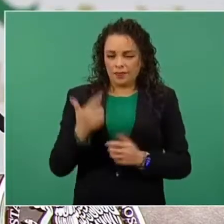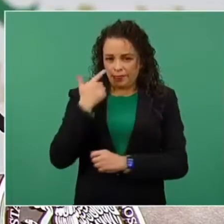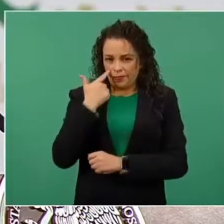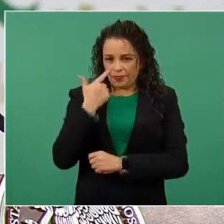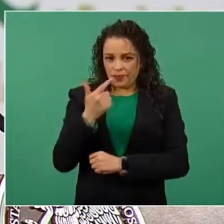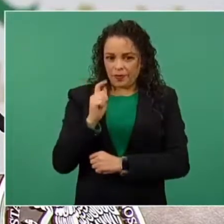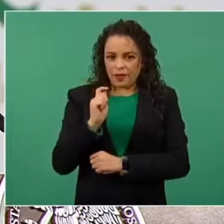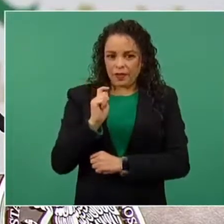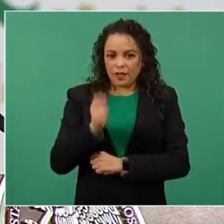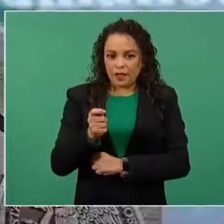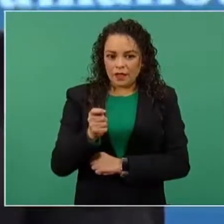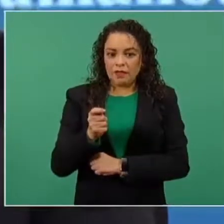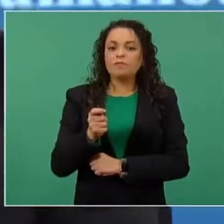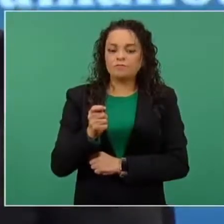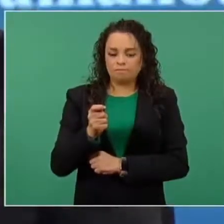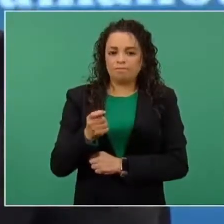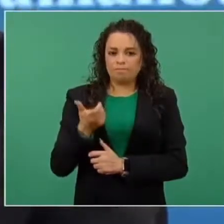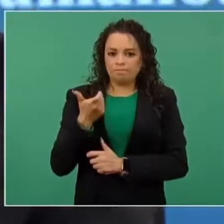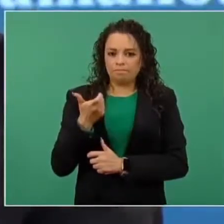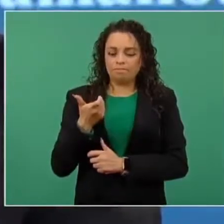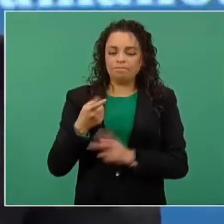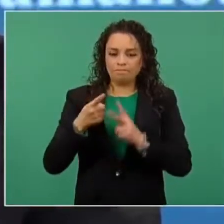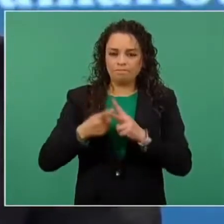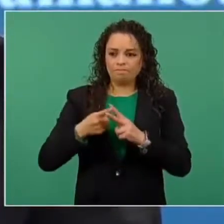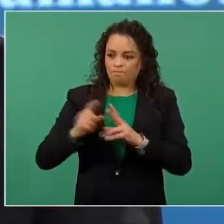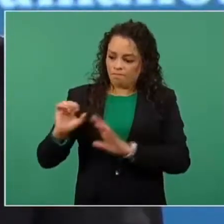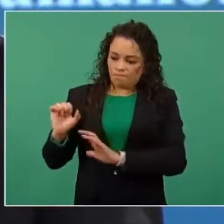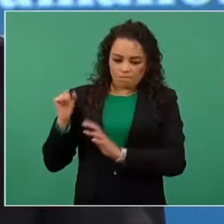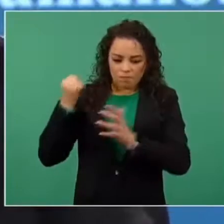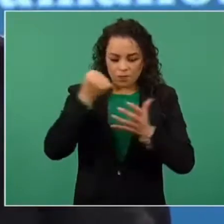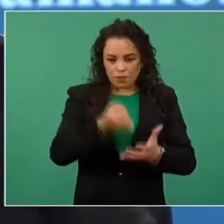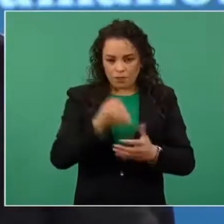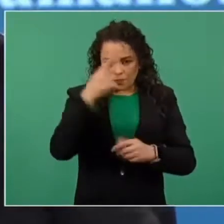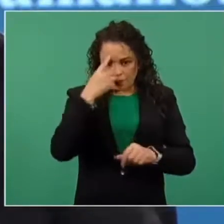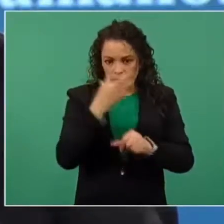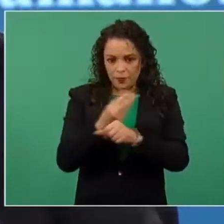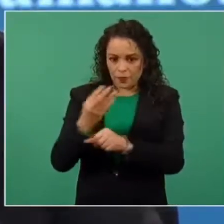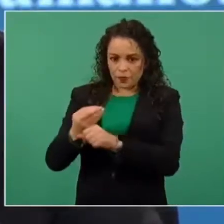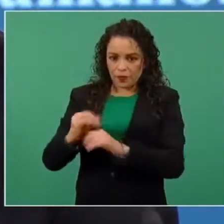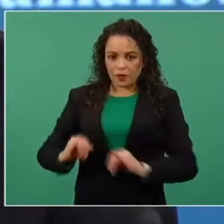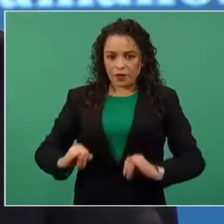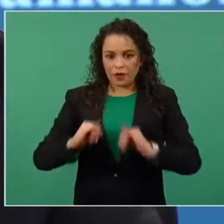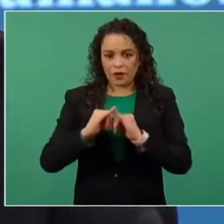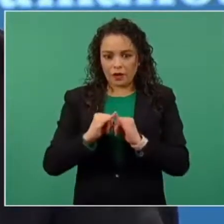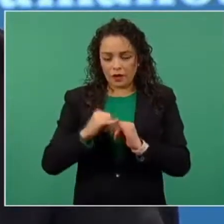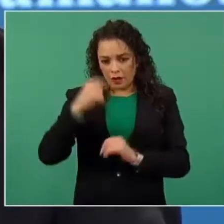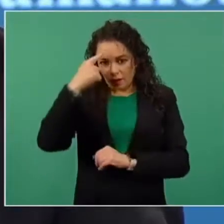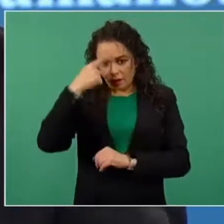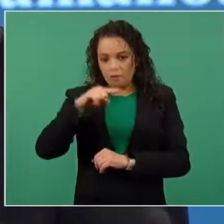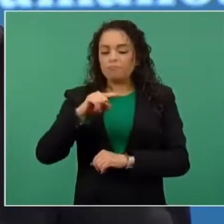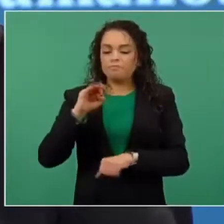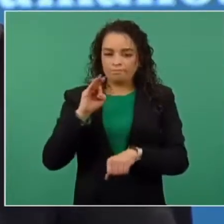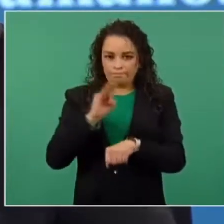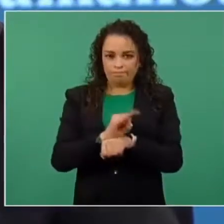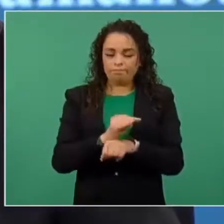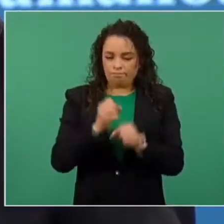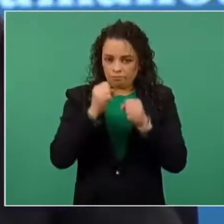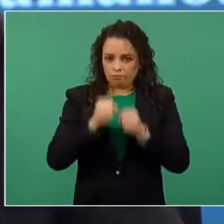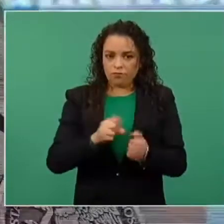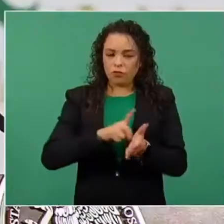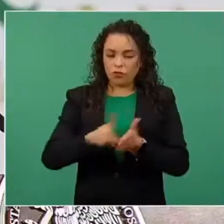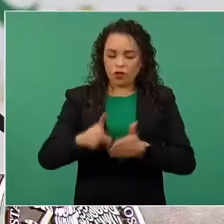en el desarrollo de capacidades institucionales y en la infraestructura para la protección y garantía de los derechos humanos,